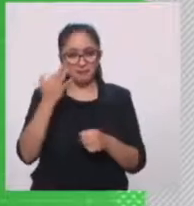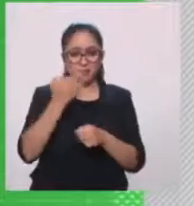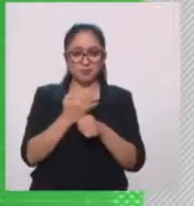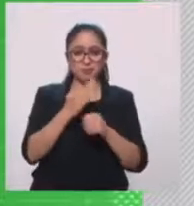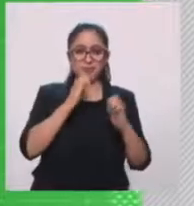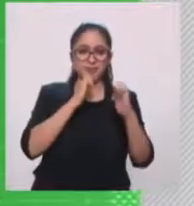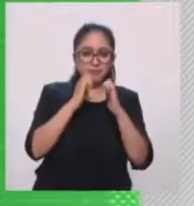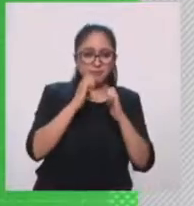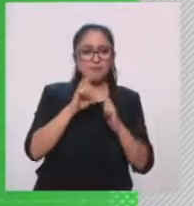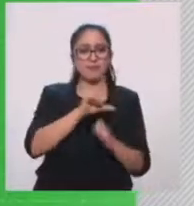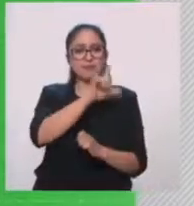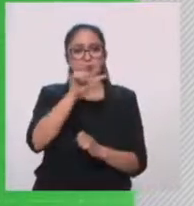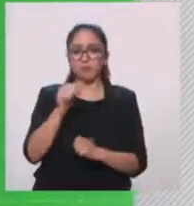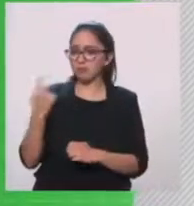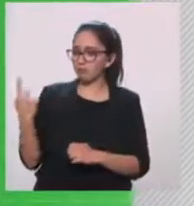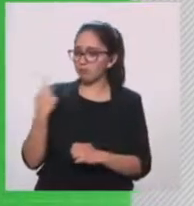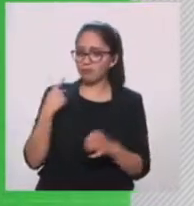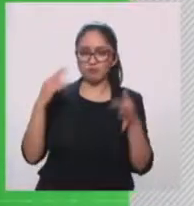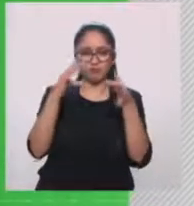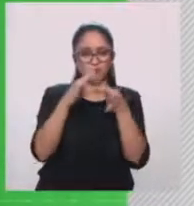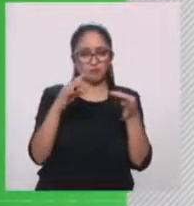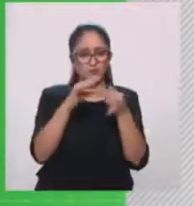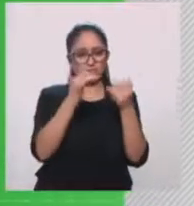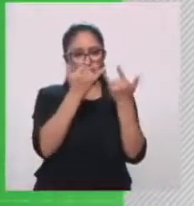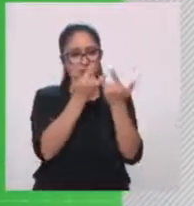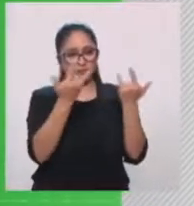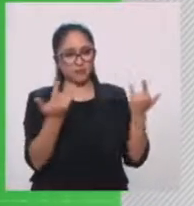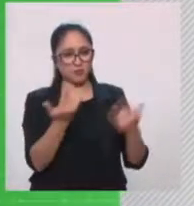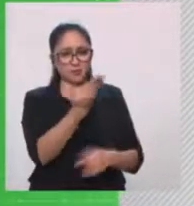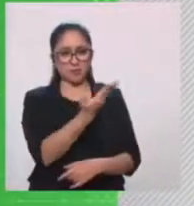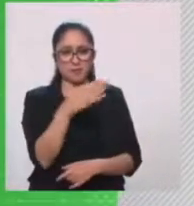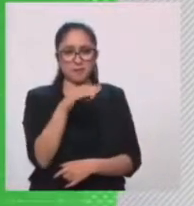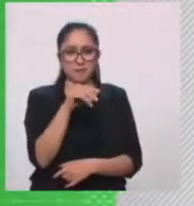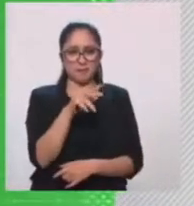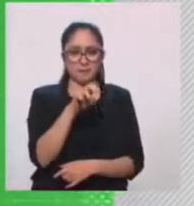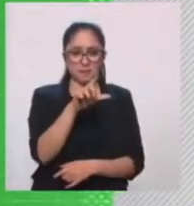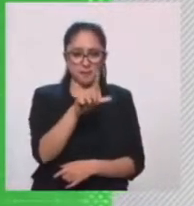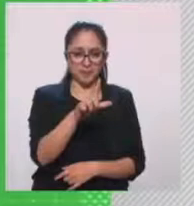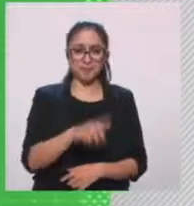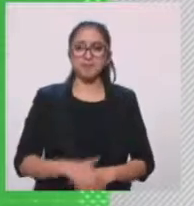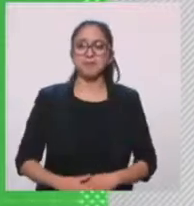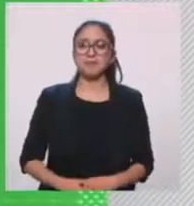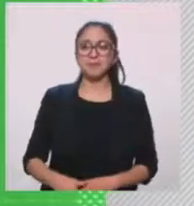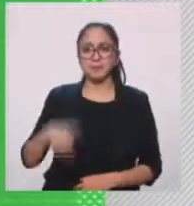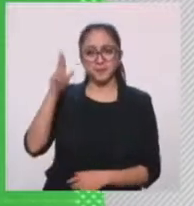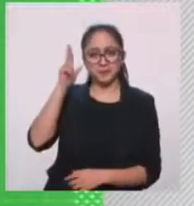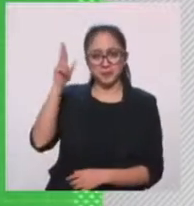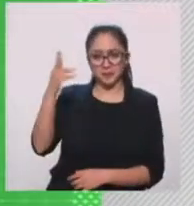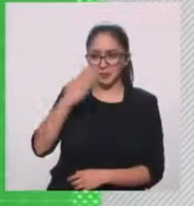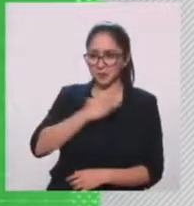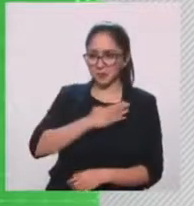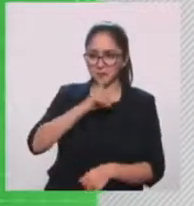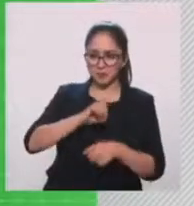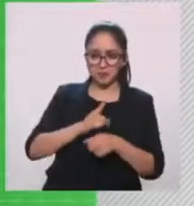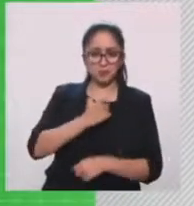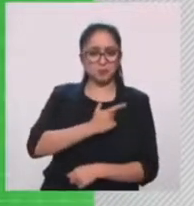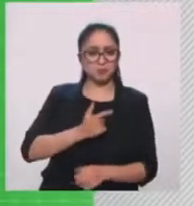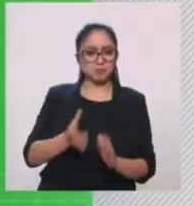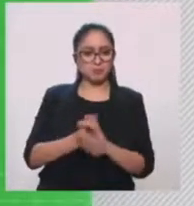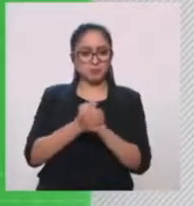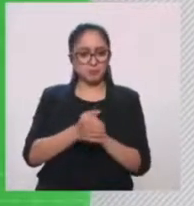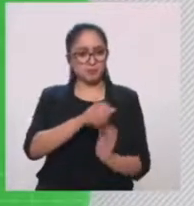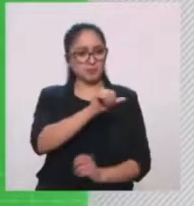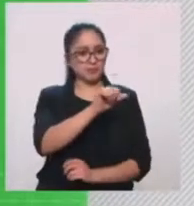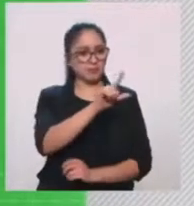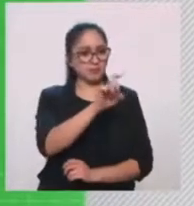Manuel Felguerés. ¿Cómo están? Buenos días. ¿Qué tal? Buenos días, un gusto saludarlos, Ale. Buen día, al contrario. Oigan, pues, iniciemos